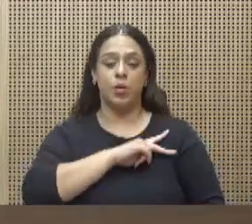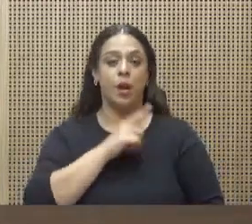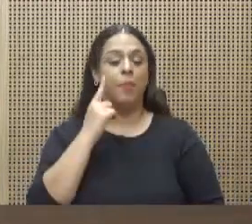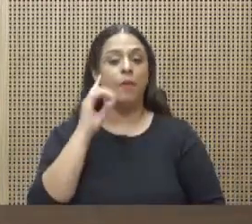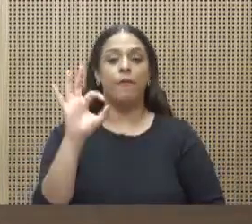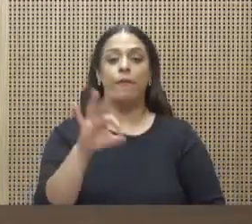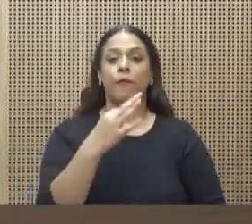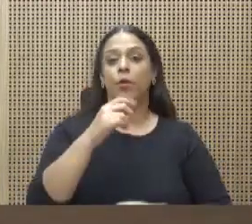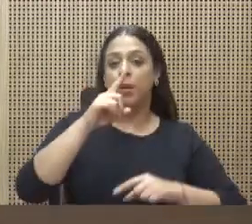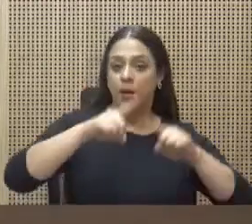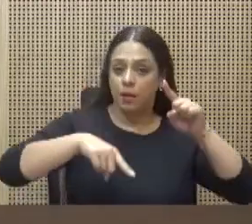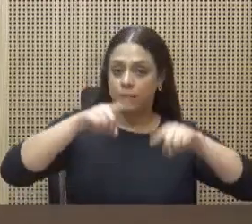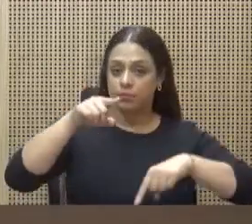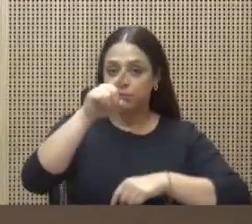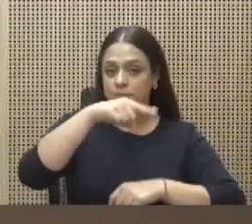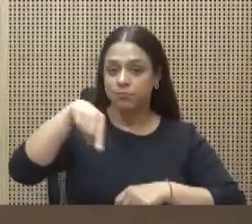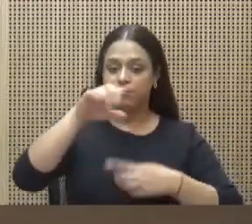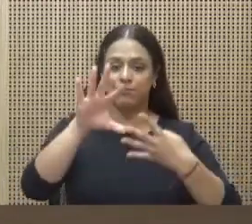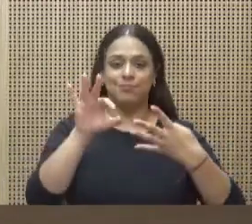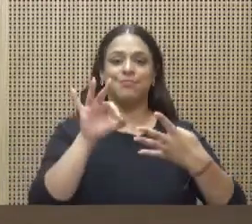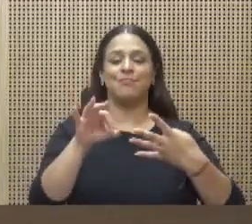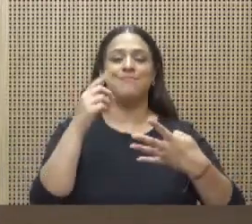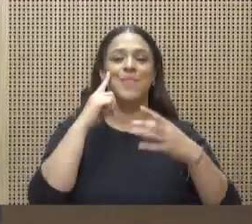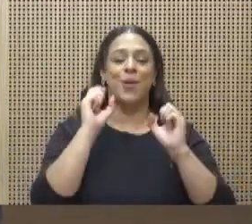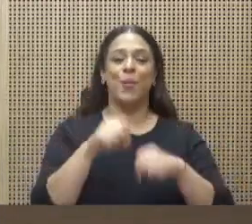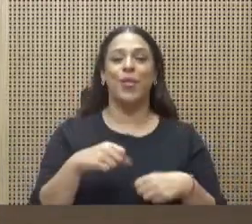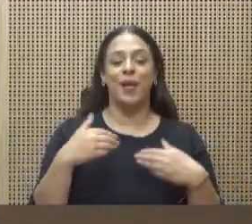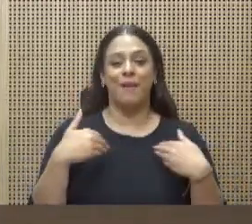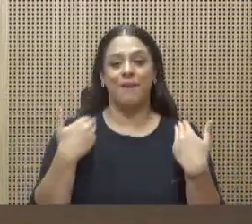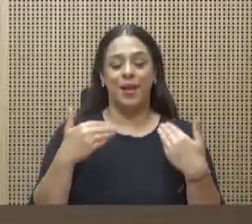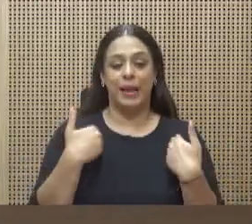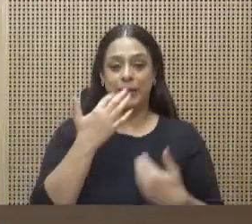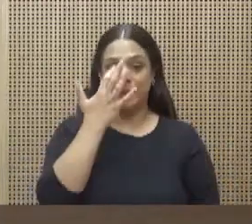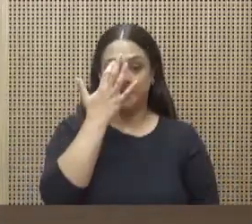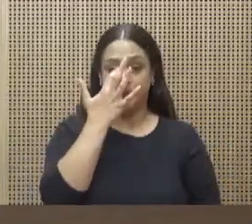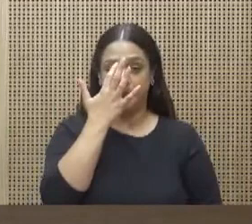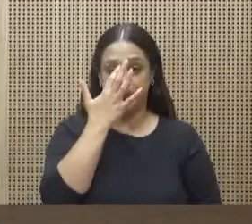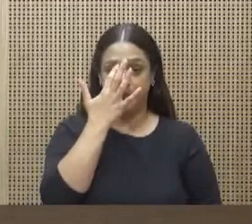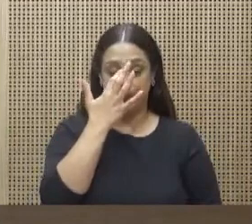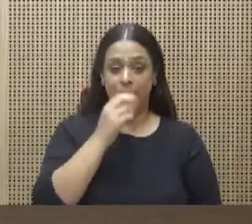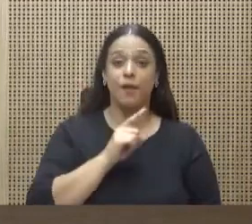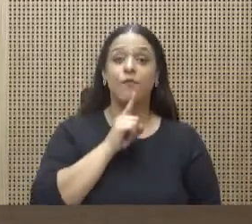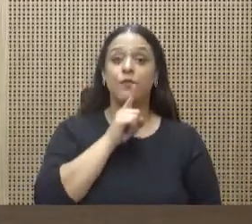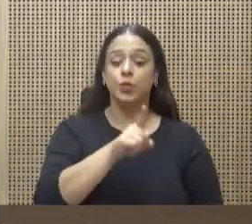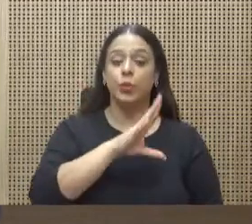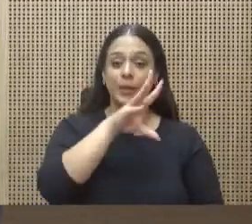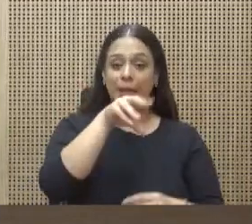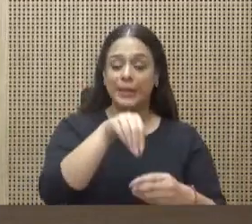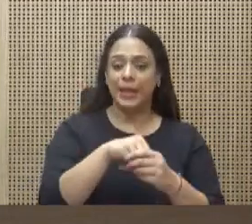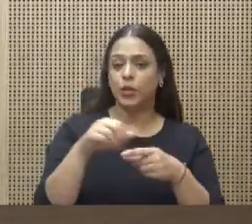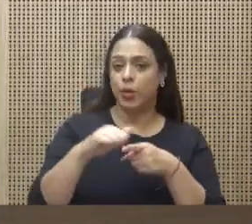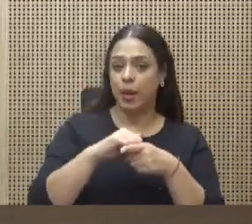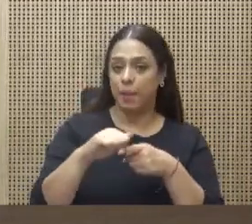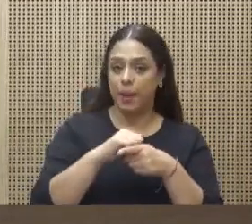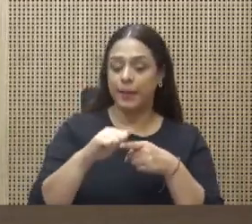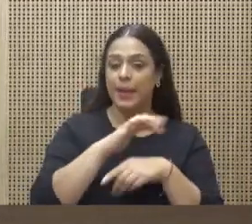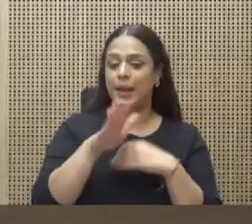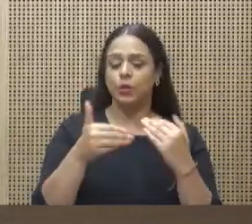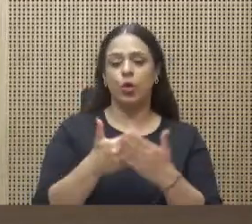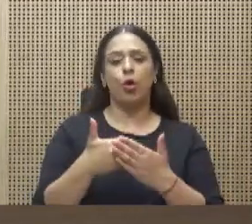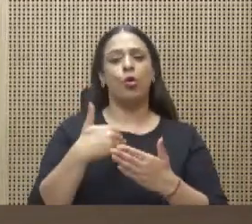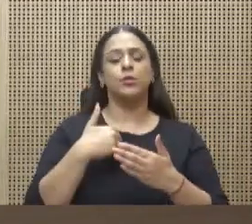Pero no podemos quedarnos solo ahí, porque resulta que en la práctica no todos tienen las mismas libertades.